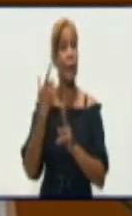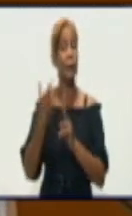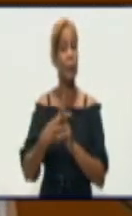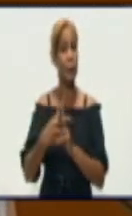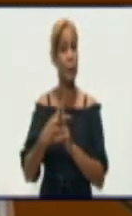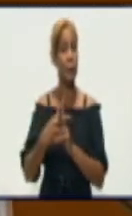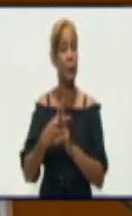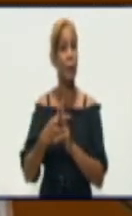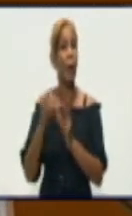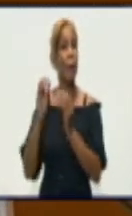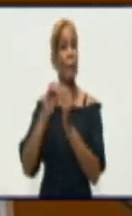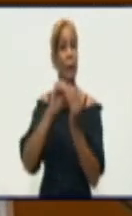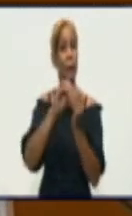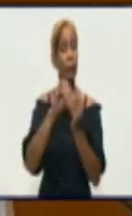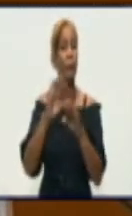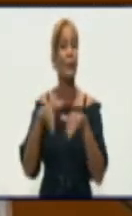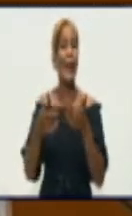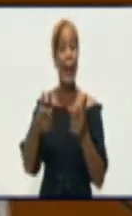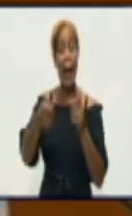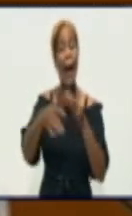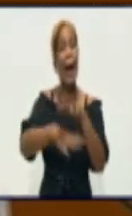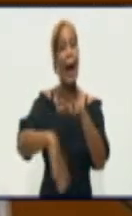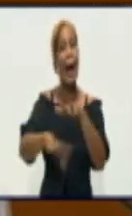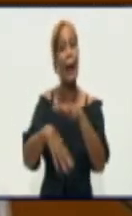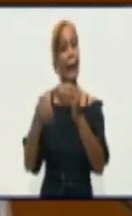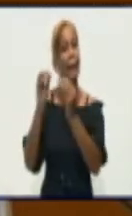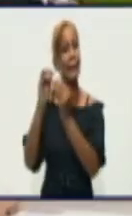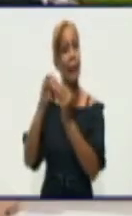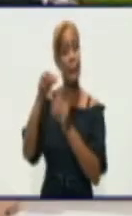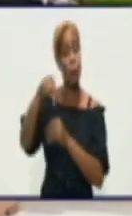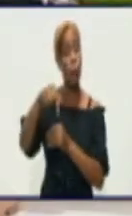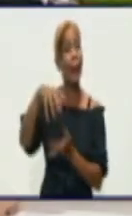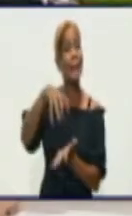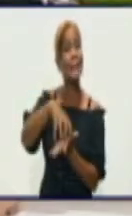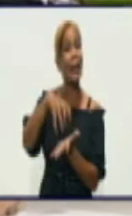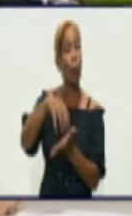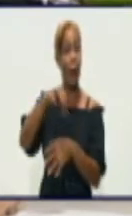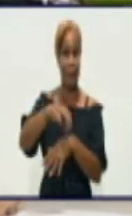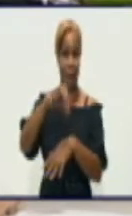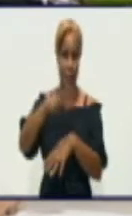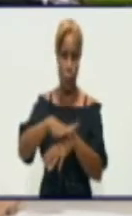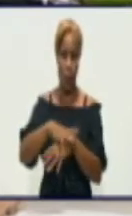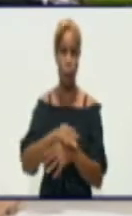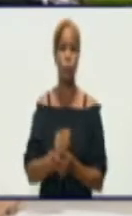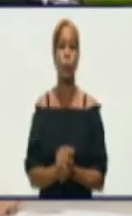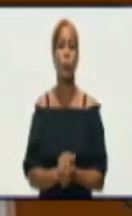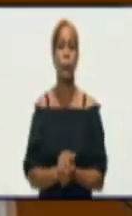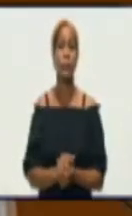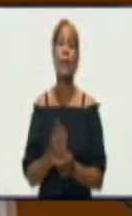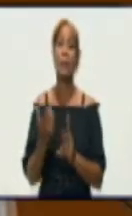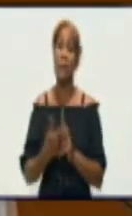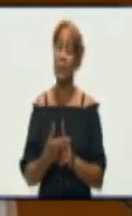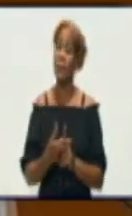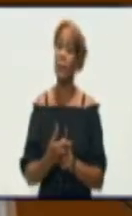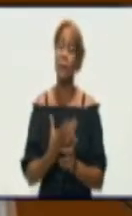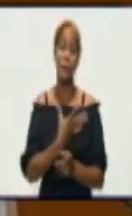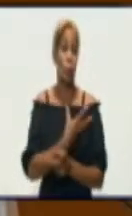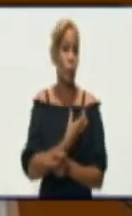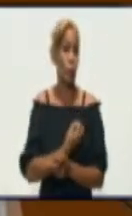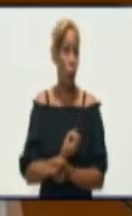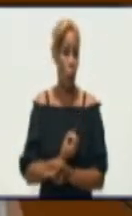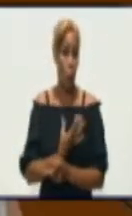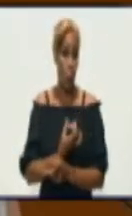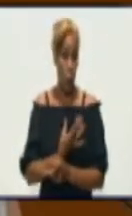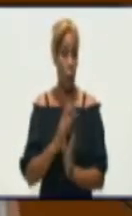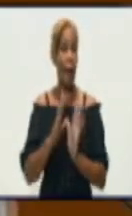epidémico de proceder de un área de transmisión local que es de Bado del Yeso. Es decir que, y bueno, damos las condolencias a familiares y amistades,